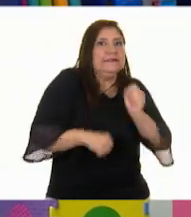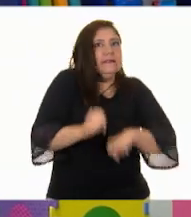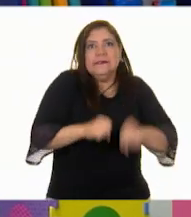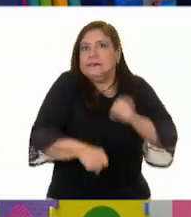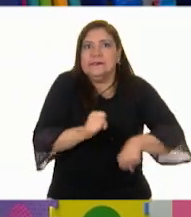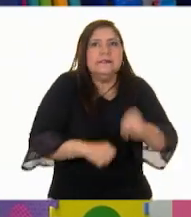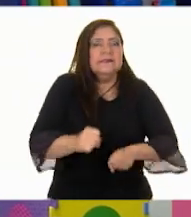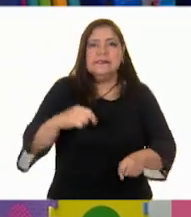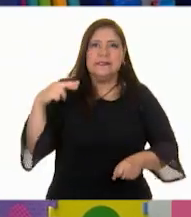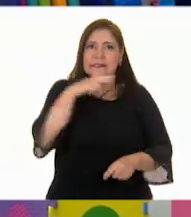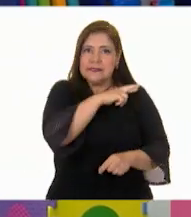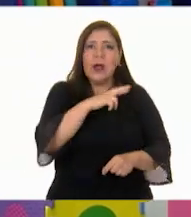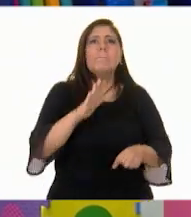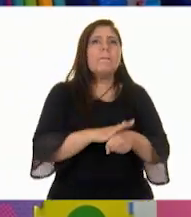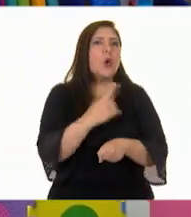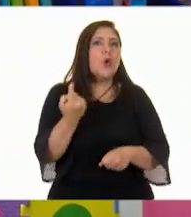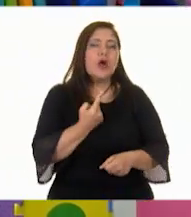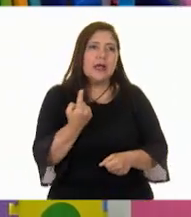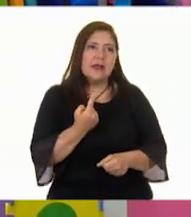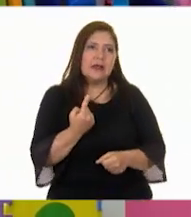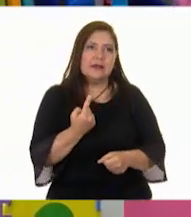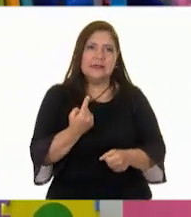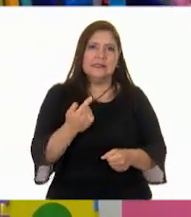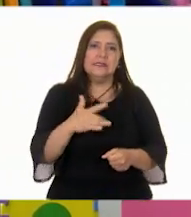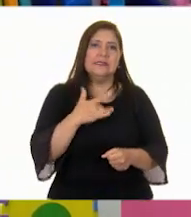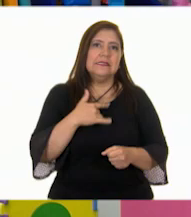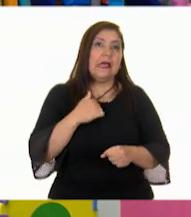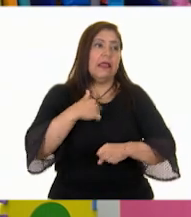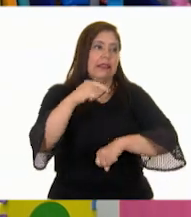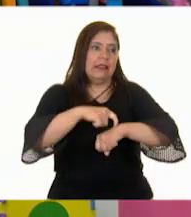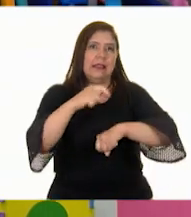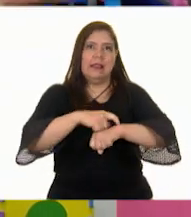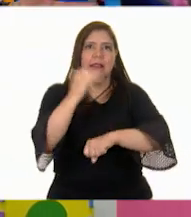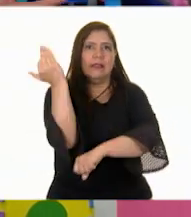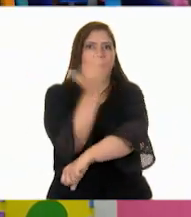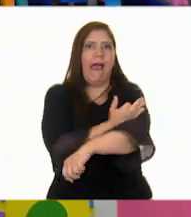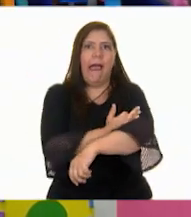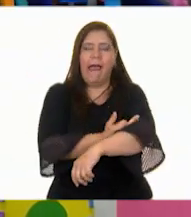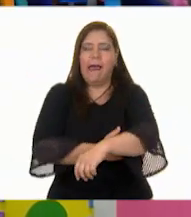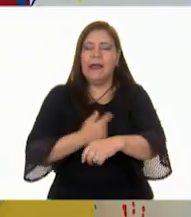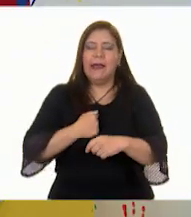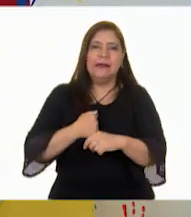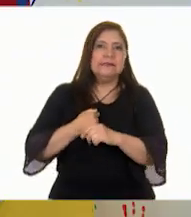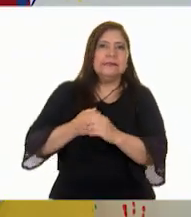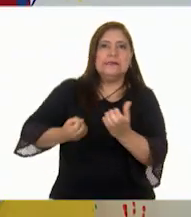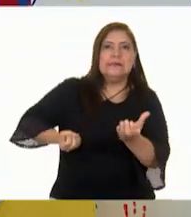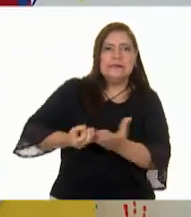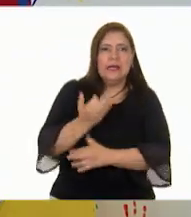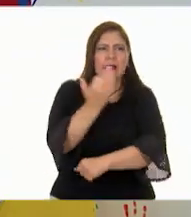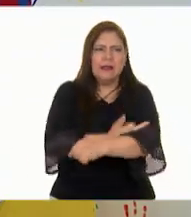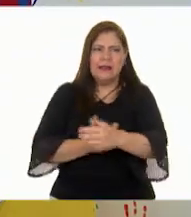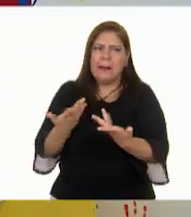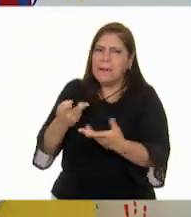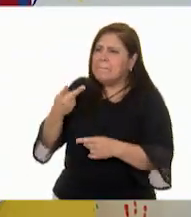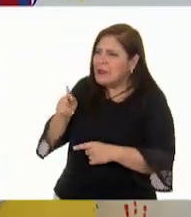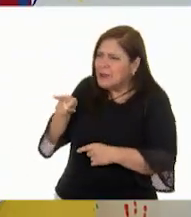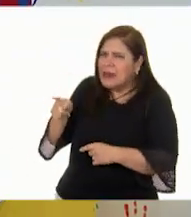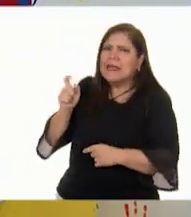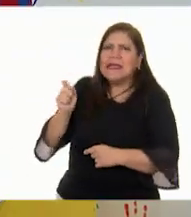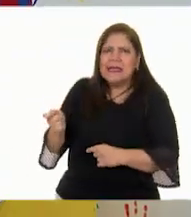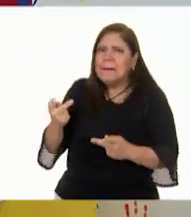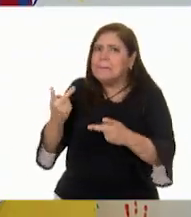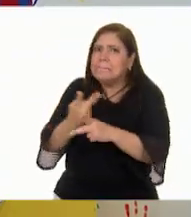que pude porque, pues bueno, es que se me estaba haciendo tarde y salí tarde de casa, en fin. ¿Pero qué te pasa, Pepe?